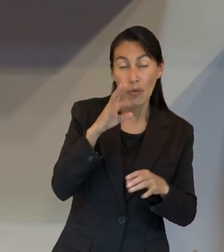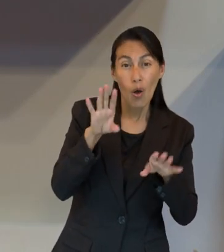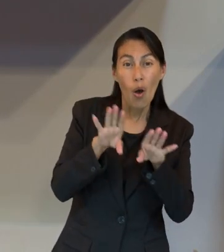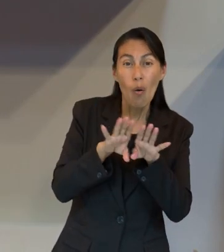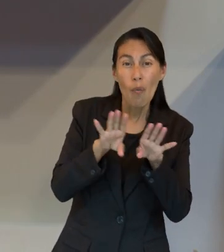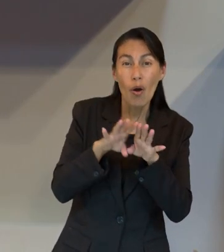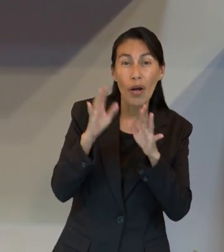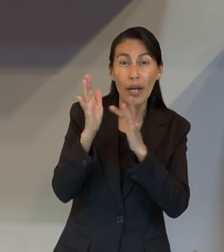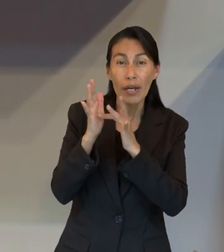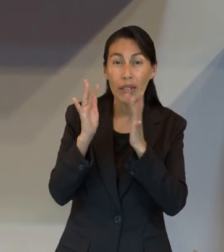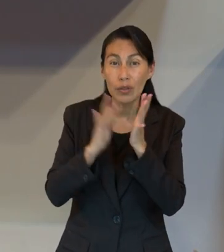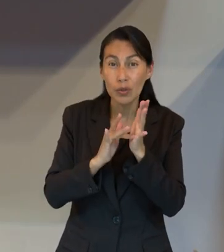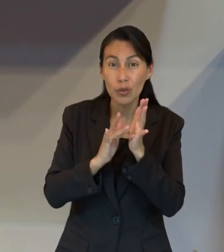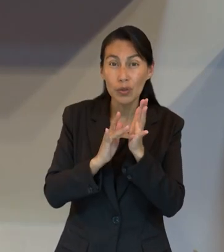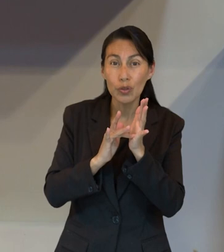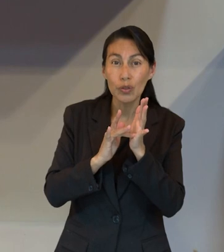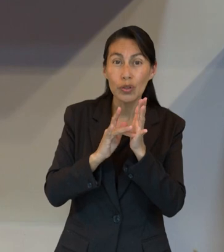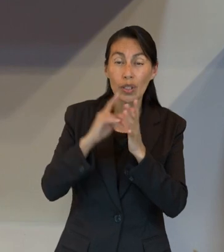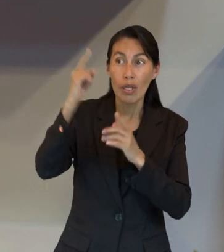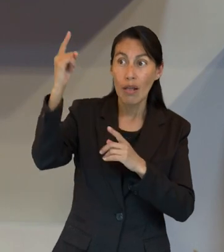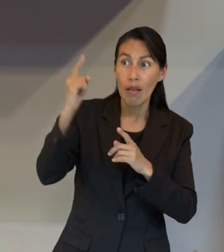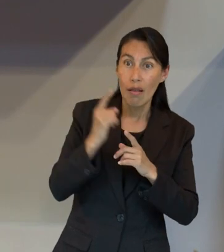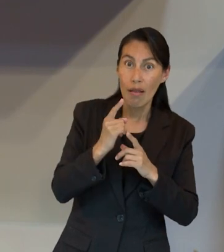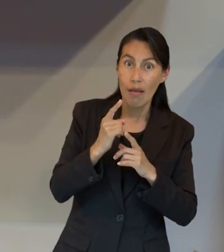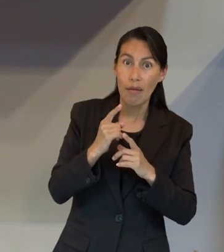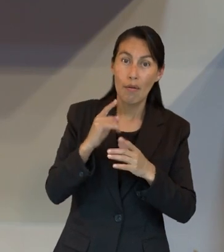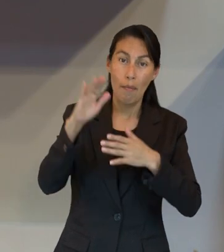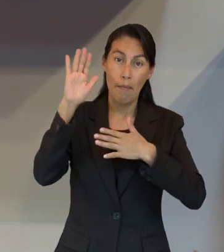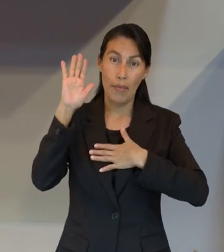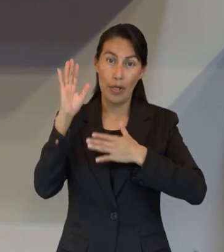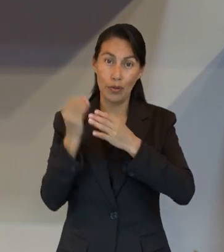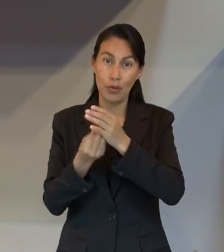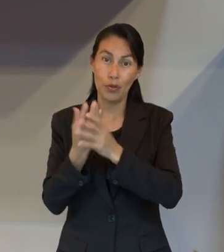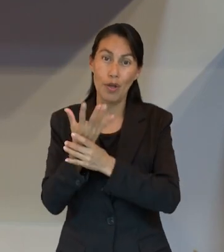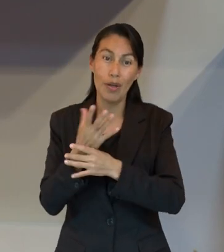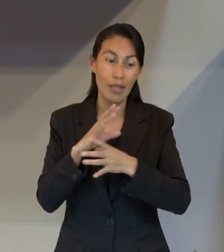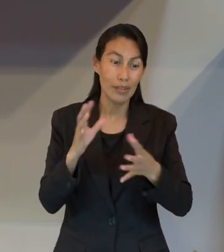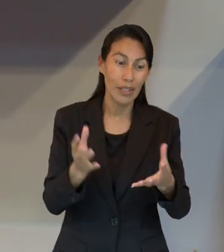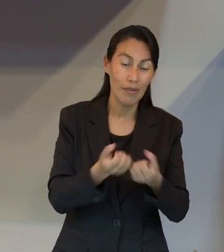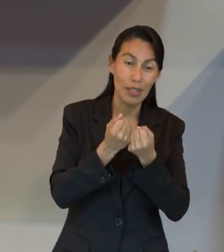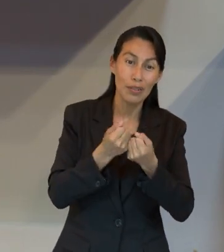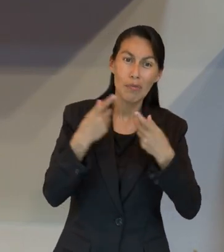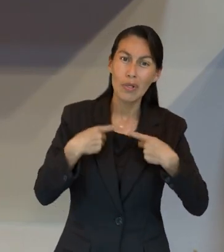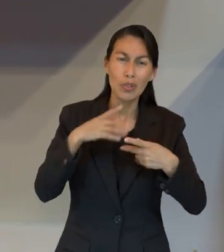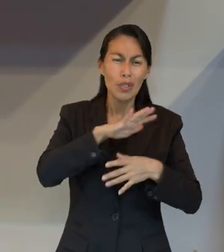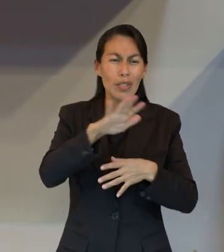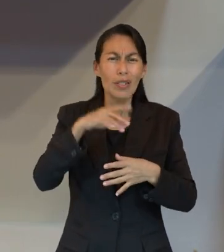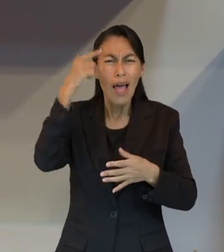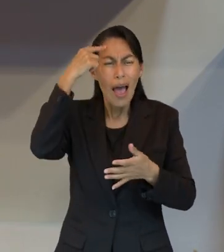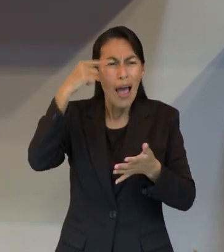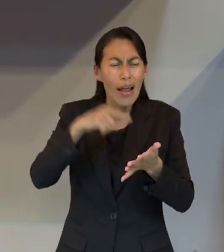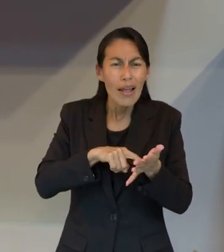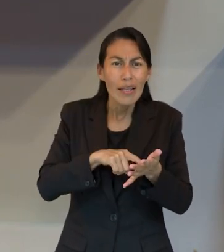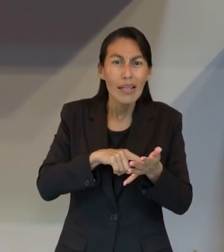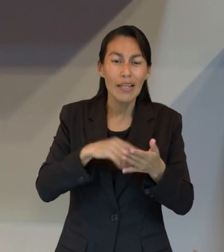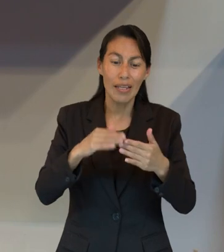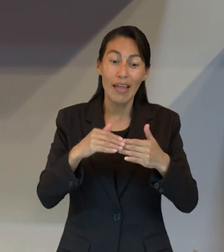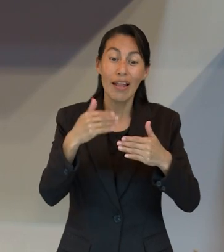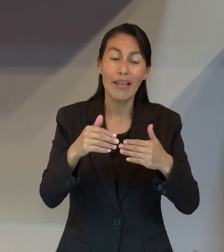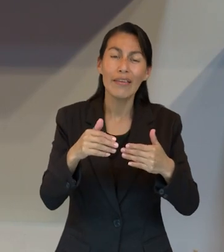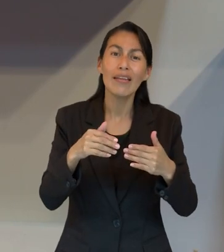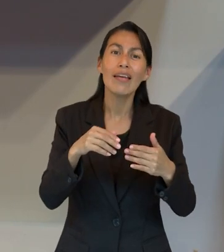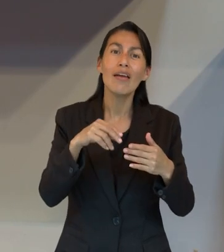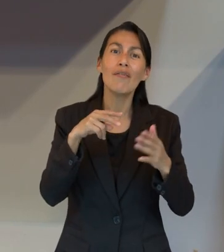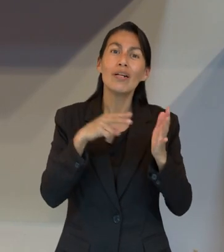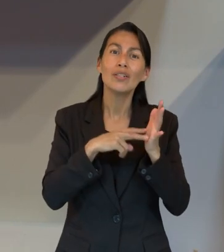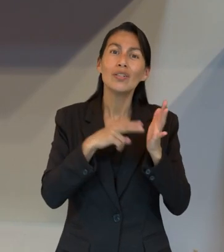como un mediador del nuevo pacto. Y que su sangre ofrece salvación a los creyentes. Y más adelante, en los versículos 25 al